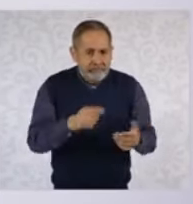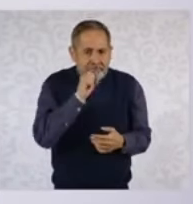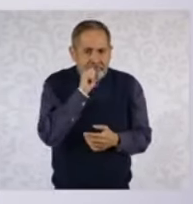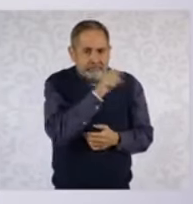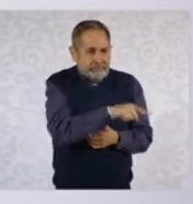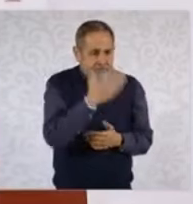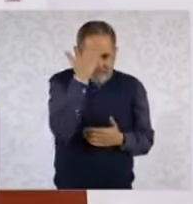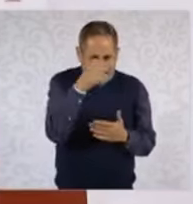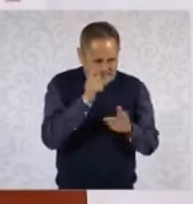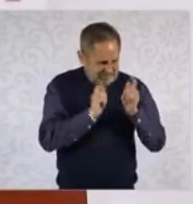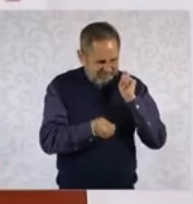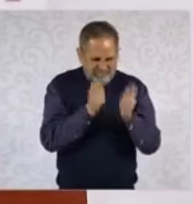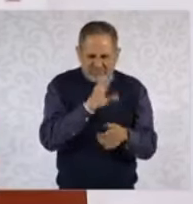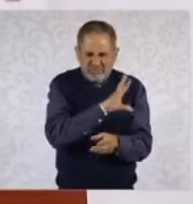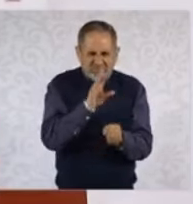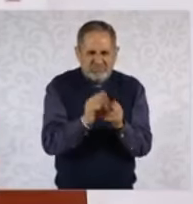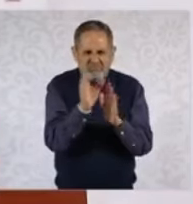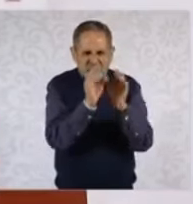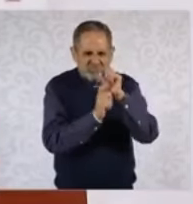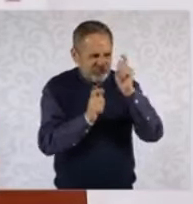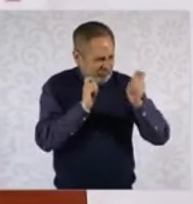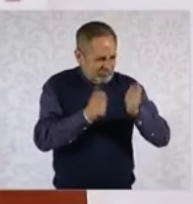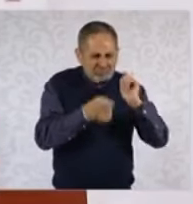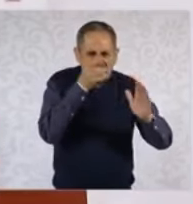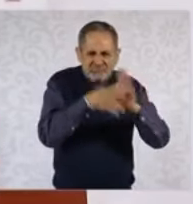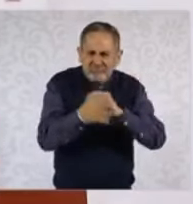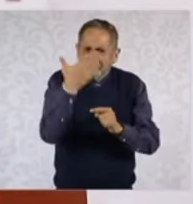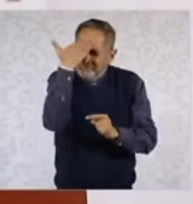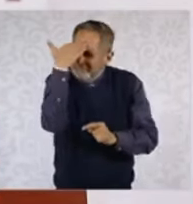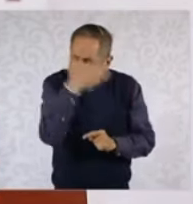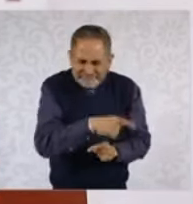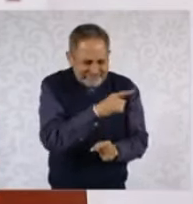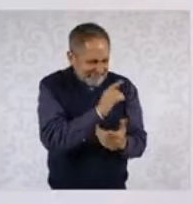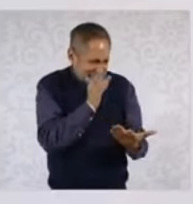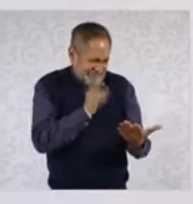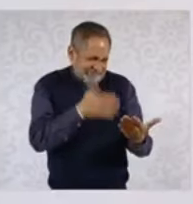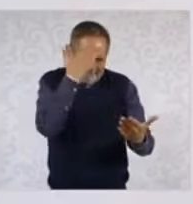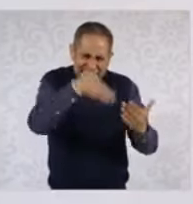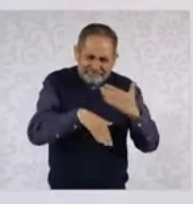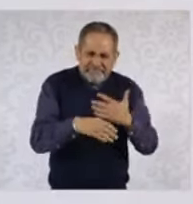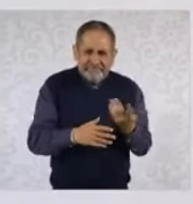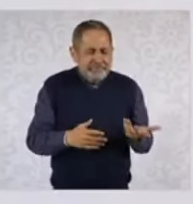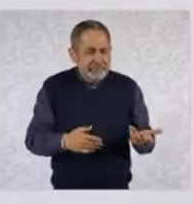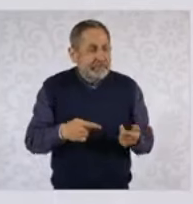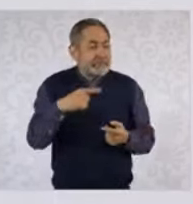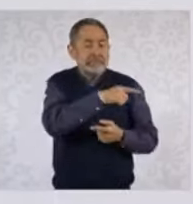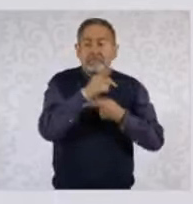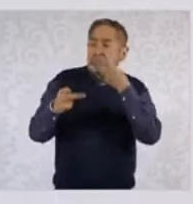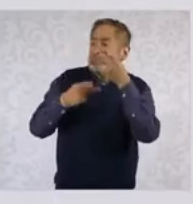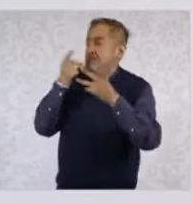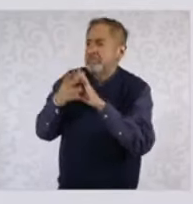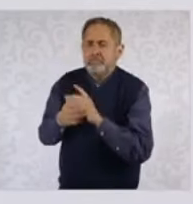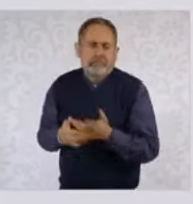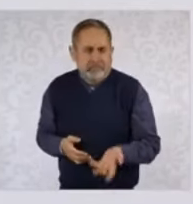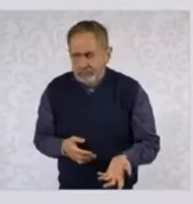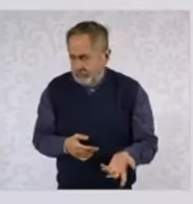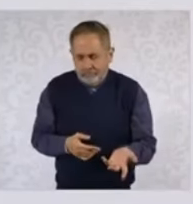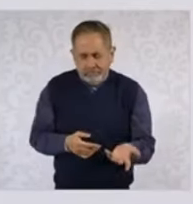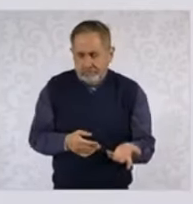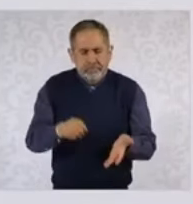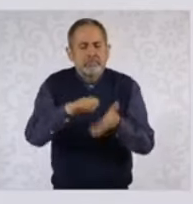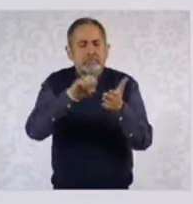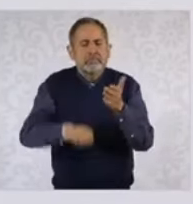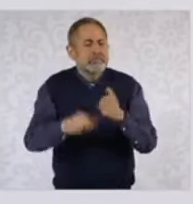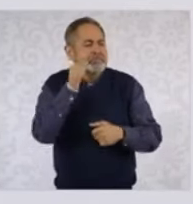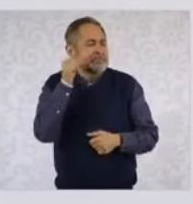constitucionalistas y ellos conocen la Constitución. Los argumentos, por ejemplo, ayer que se utilizaban por